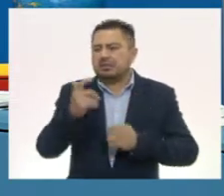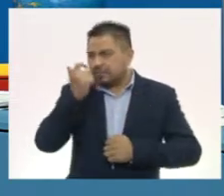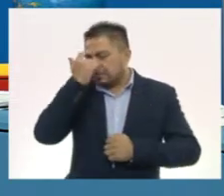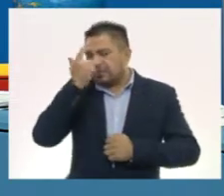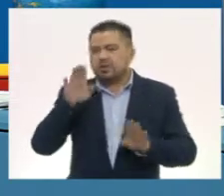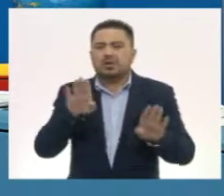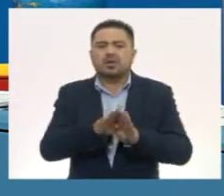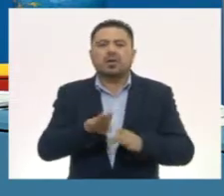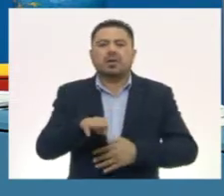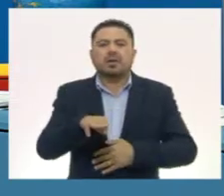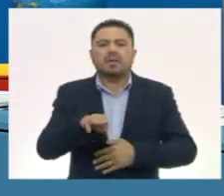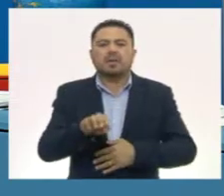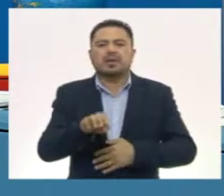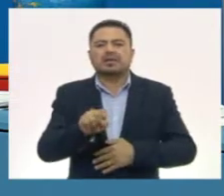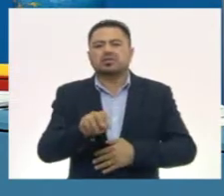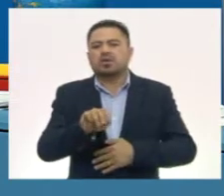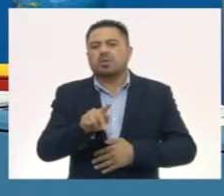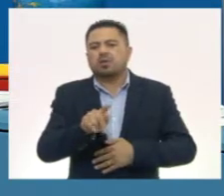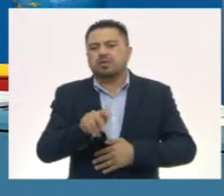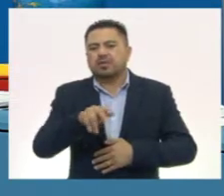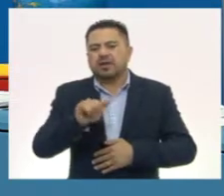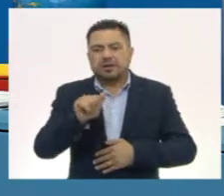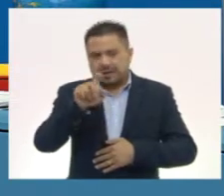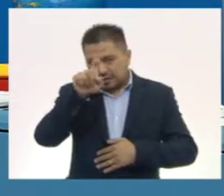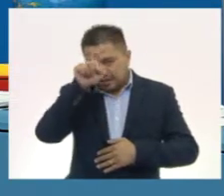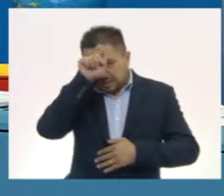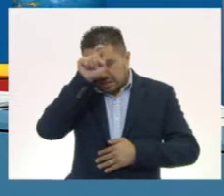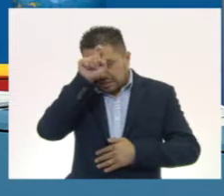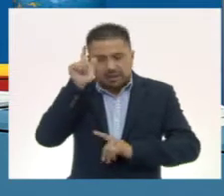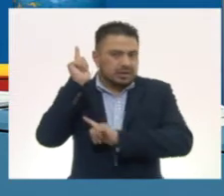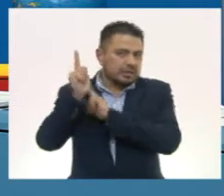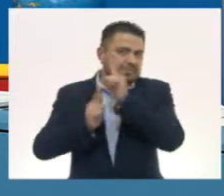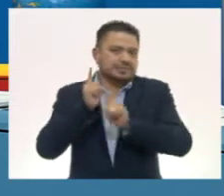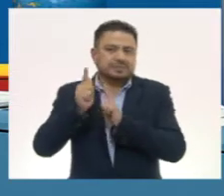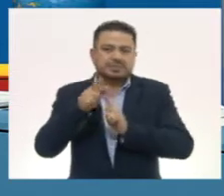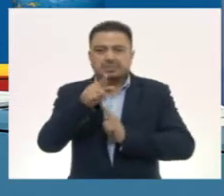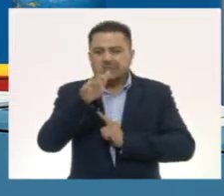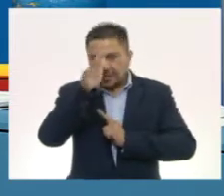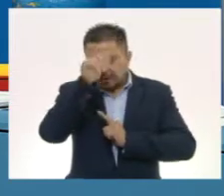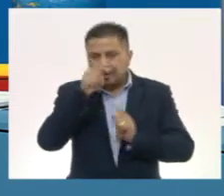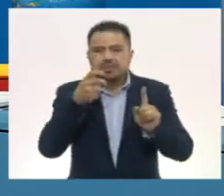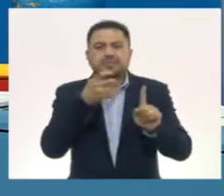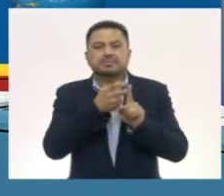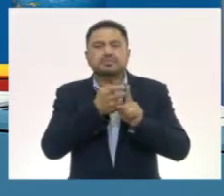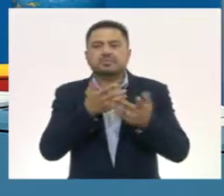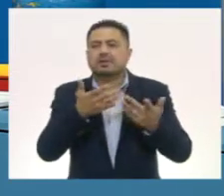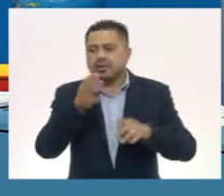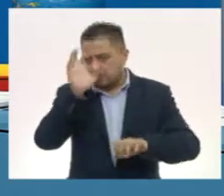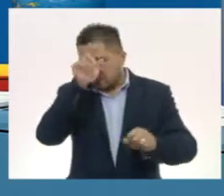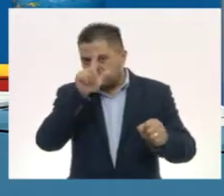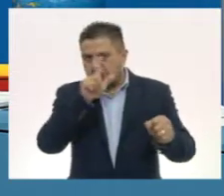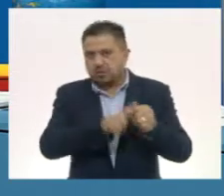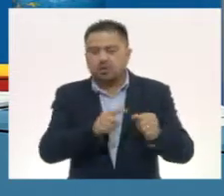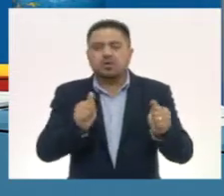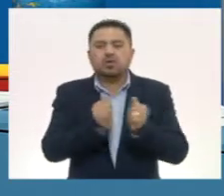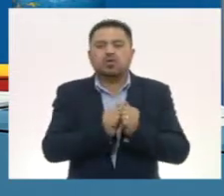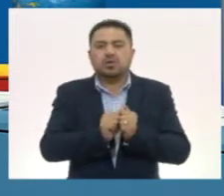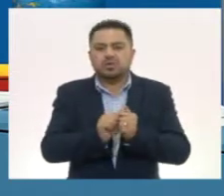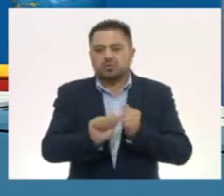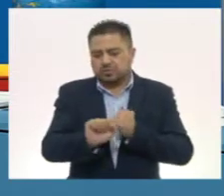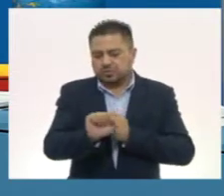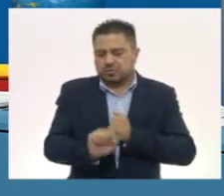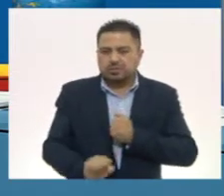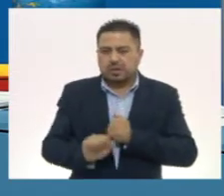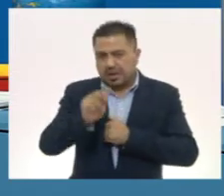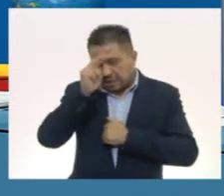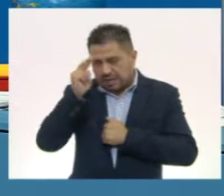mesopotámica, la egipcia y la griega. Así es. Pero también nos tenemos en el aspecto cultural a Mesoamérica, que también